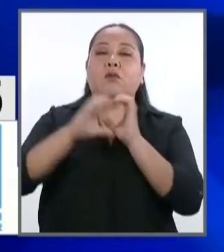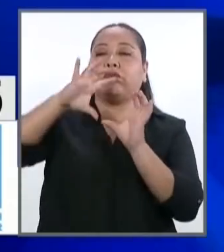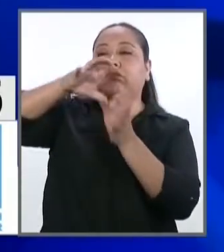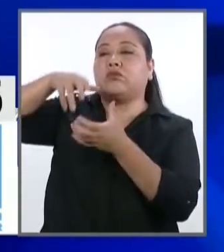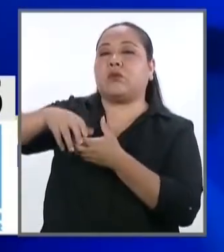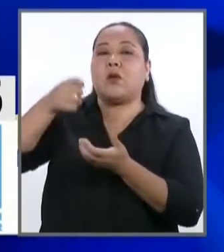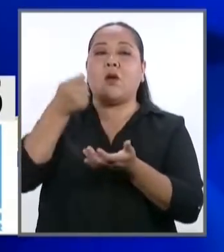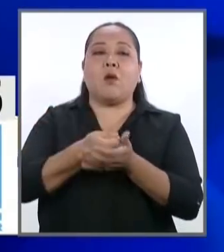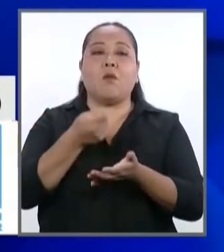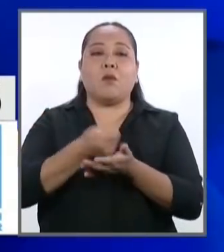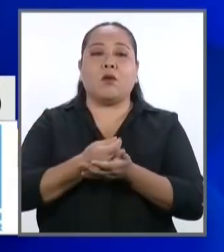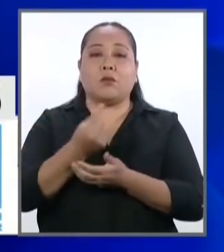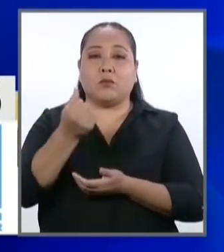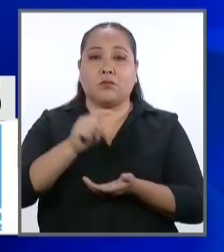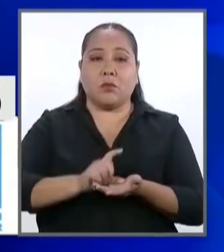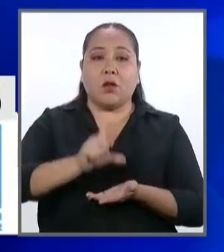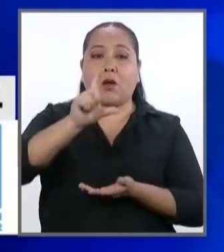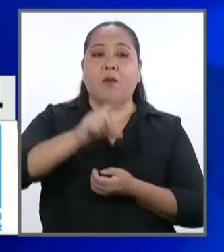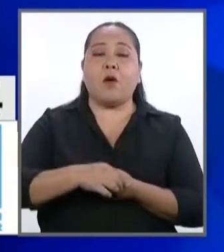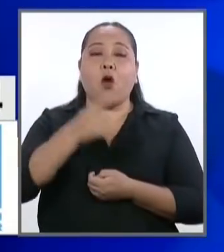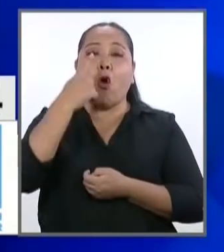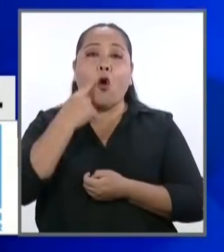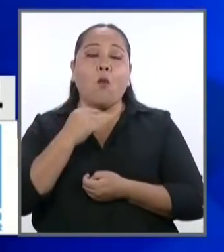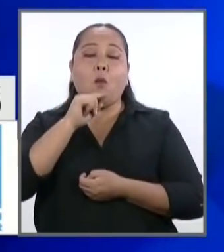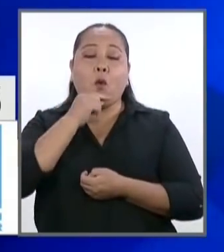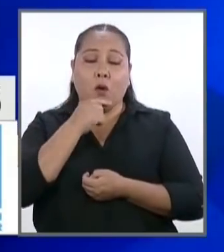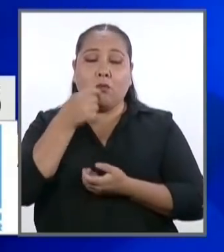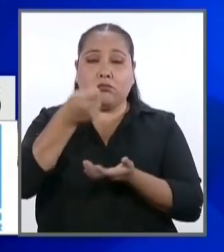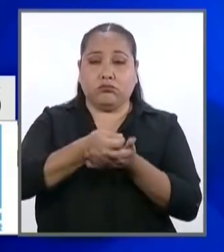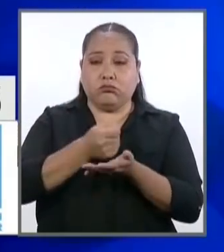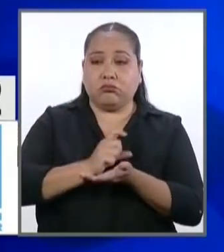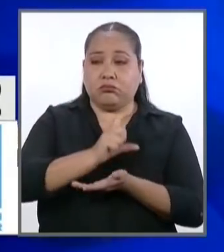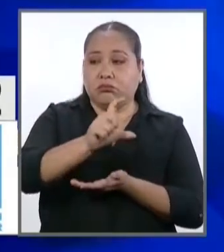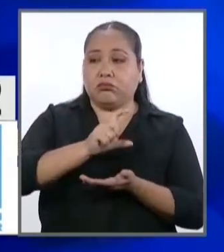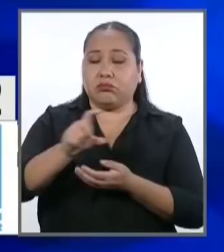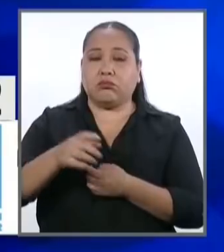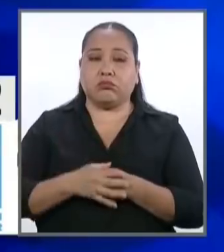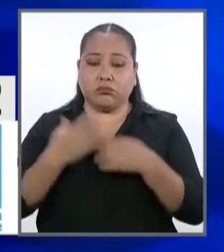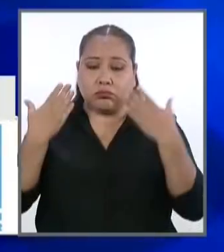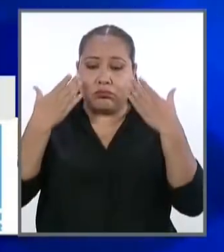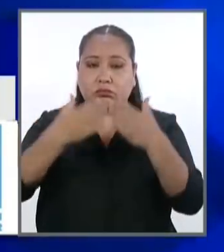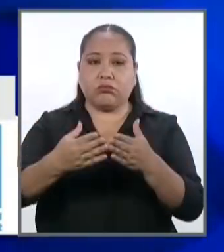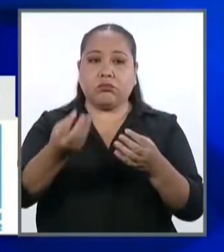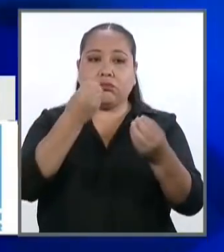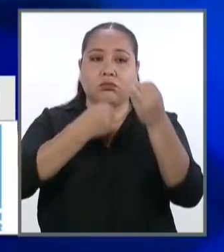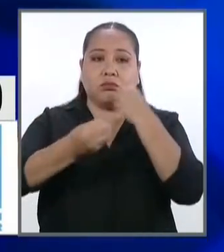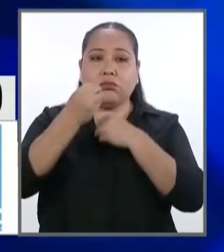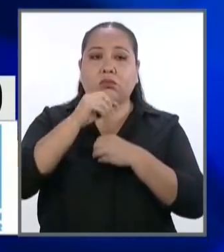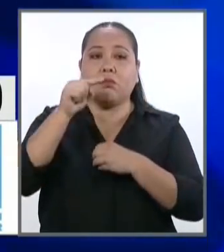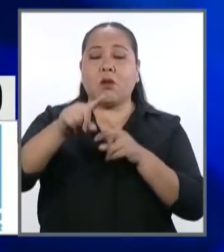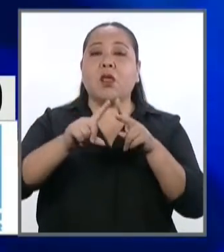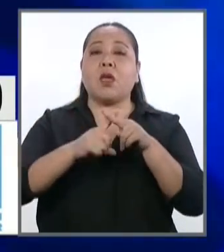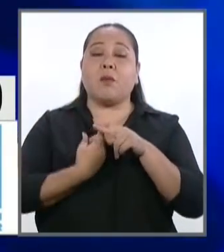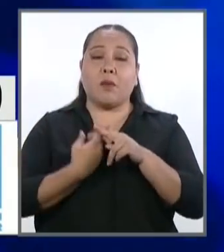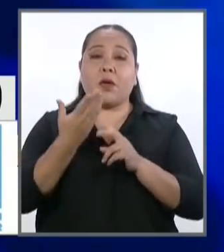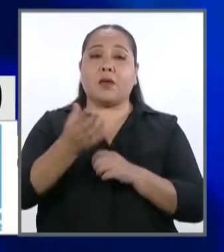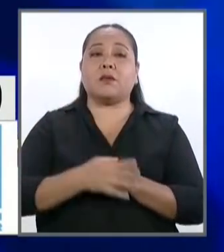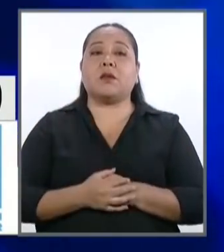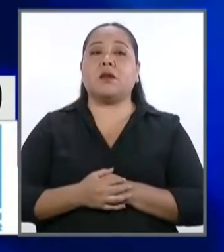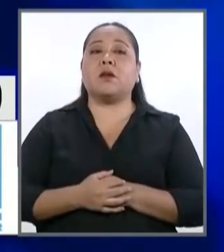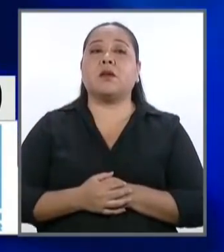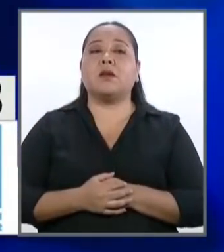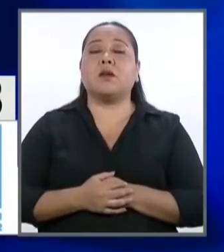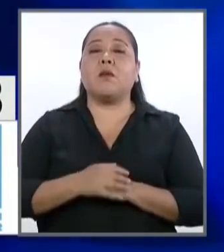El presupuesto nacional aumentará para hombres y mujeres. Y progresará este año la alimentación, por ahí empieza, popular,